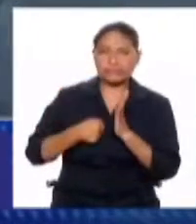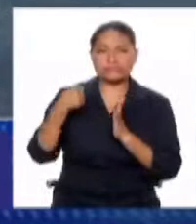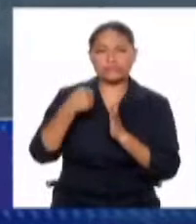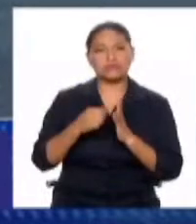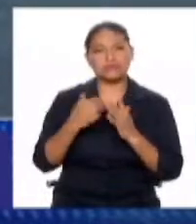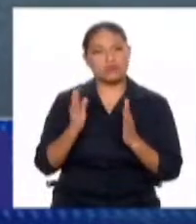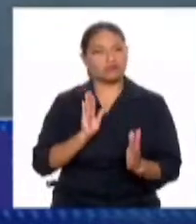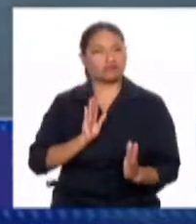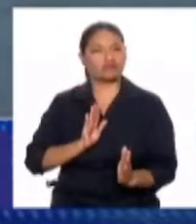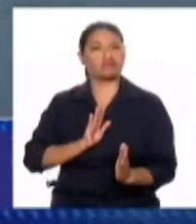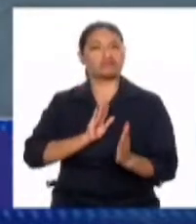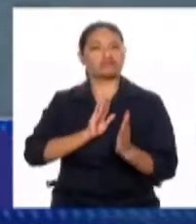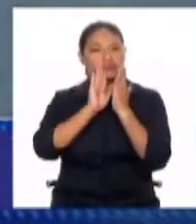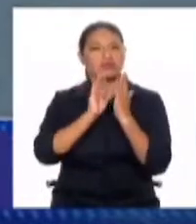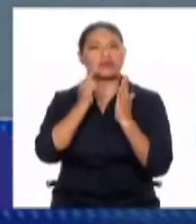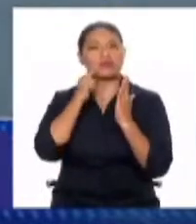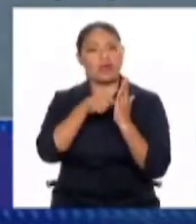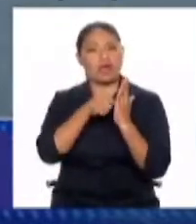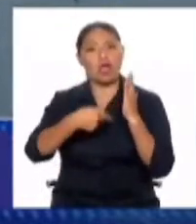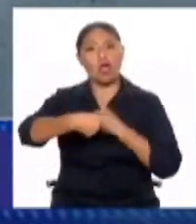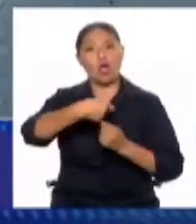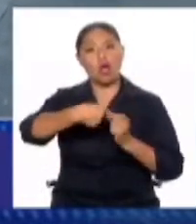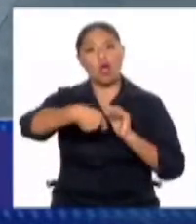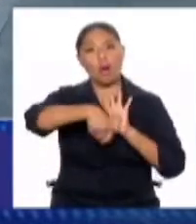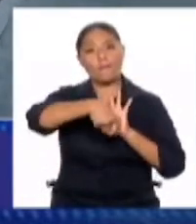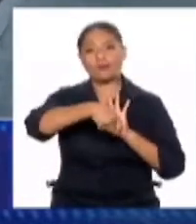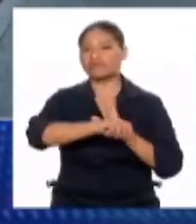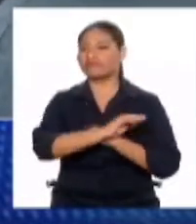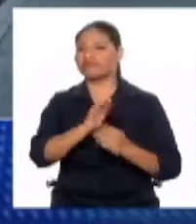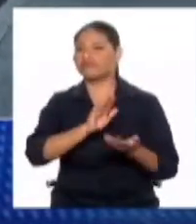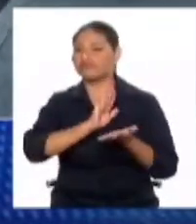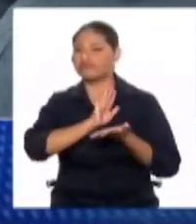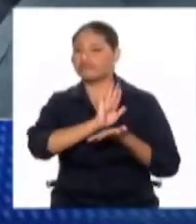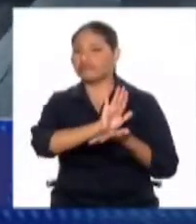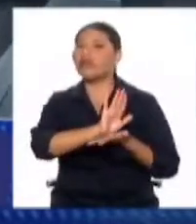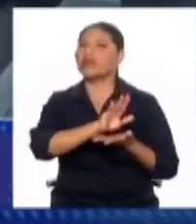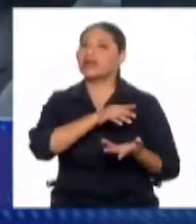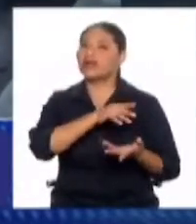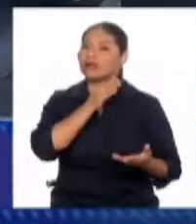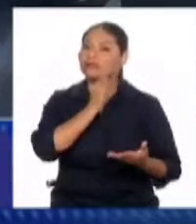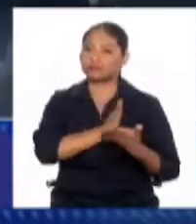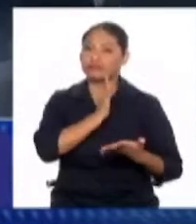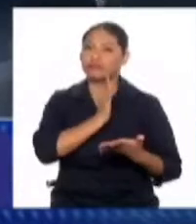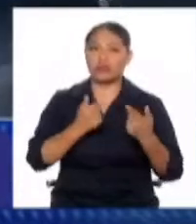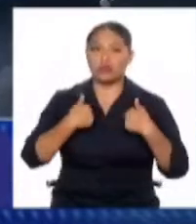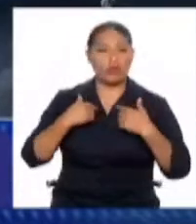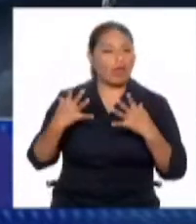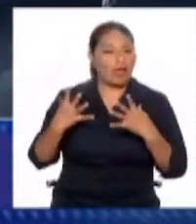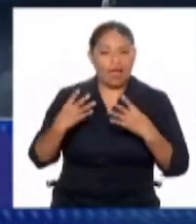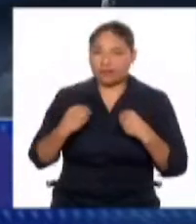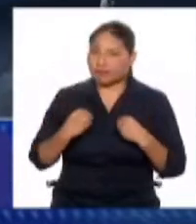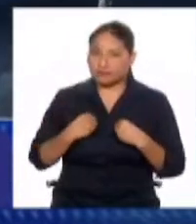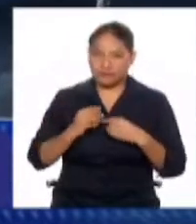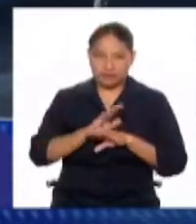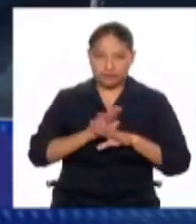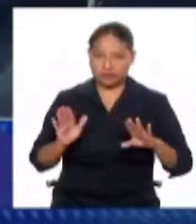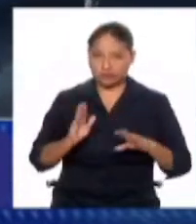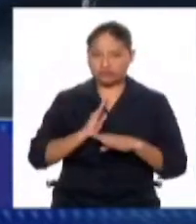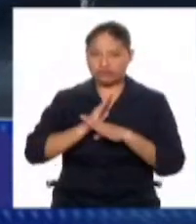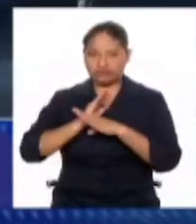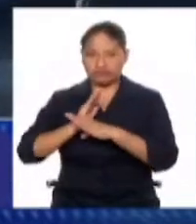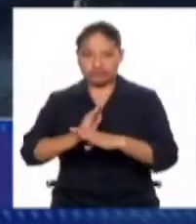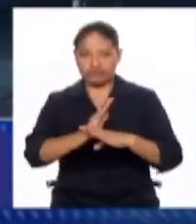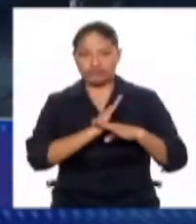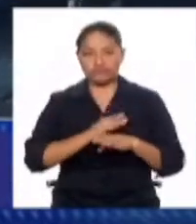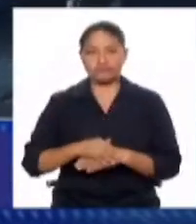frontal contra la corrupción y no debemos permitir actos de impunidad. No